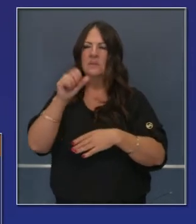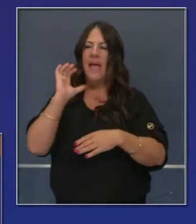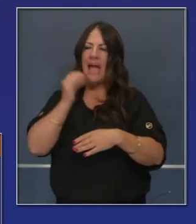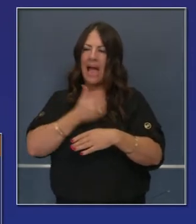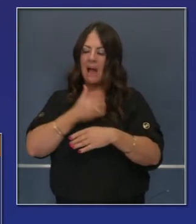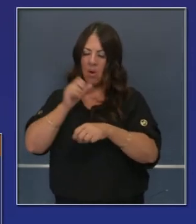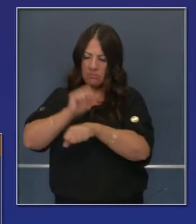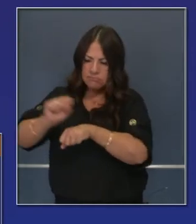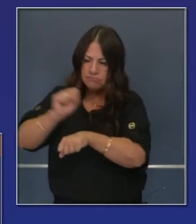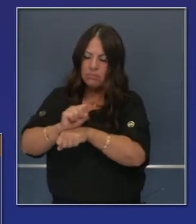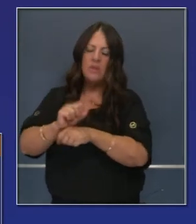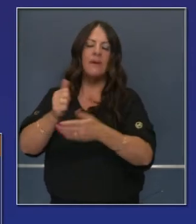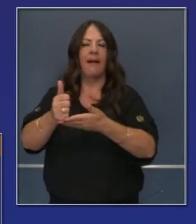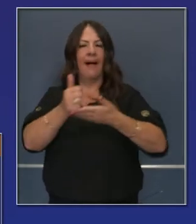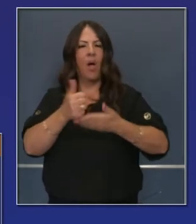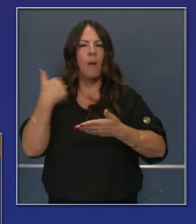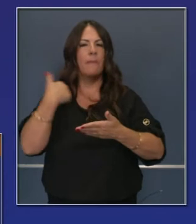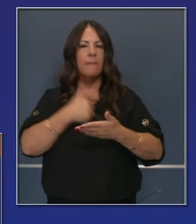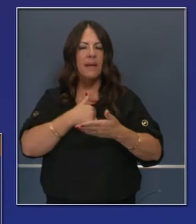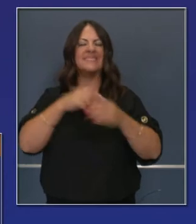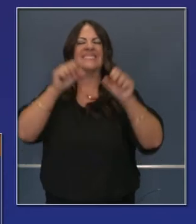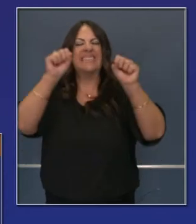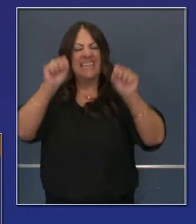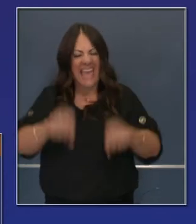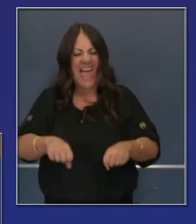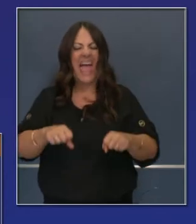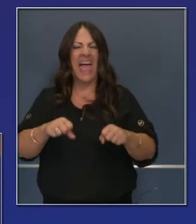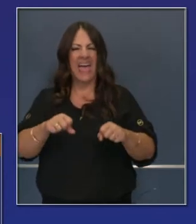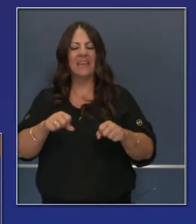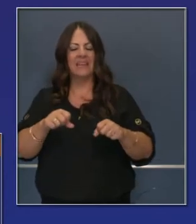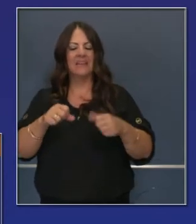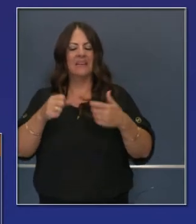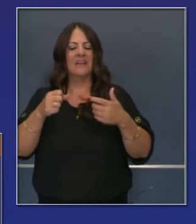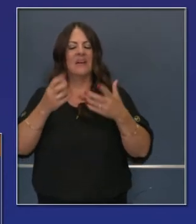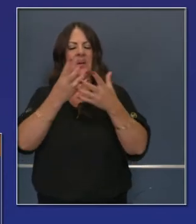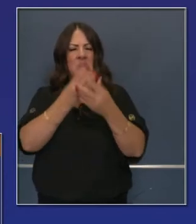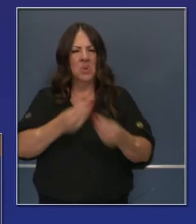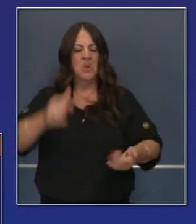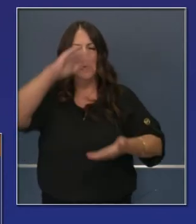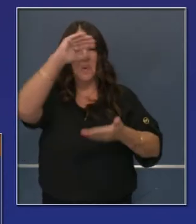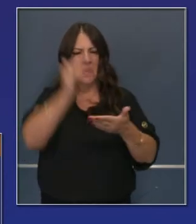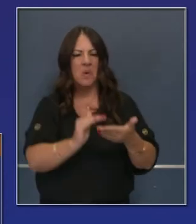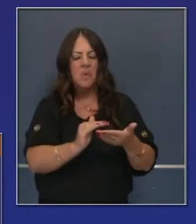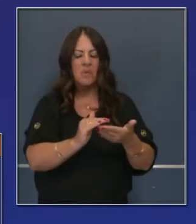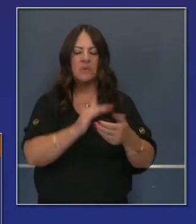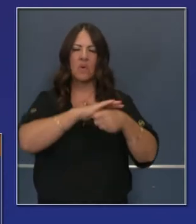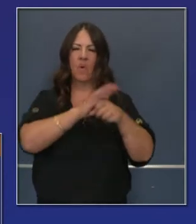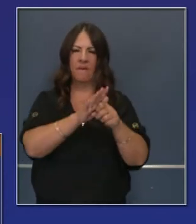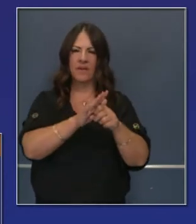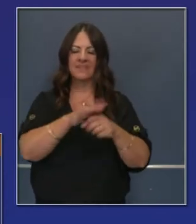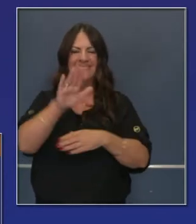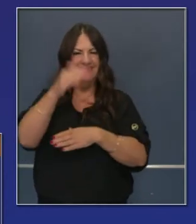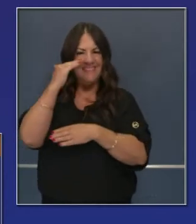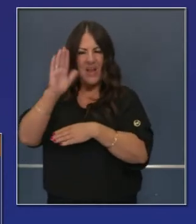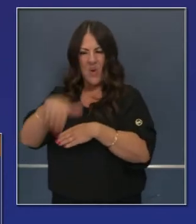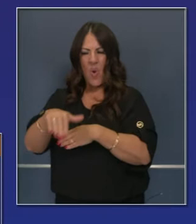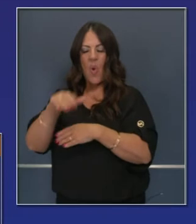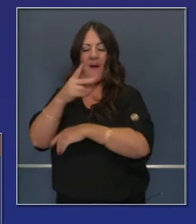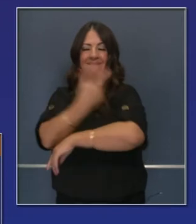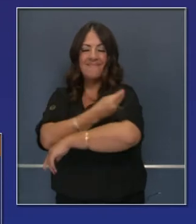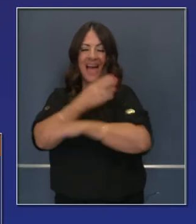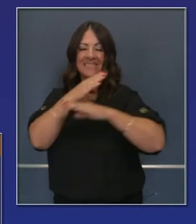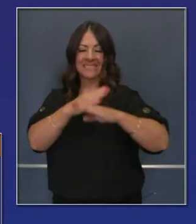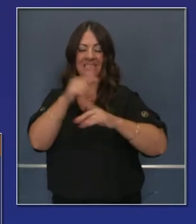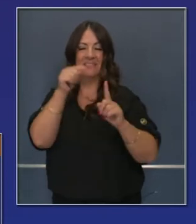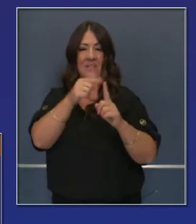para nuestros esfuerzos en cuanto a superar y cerrar este capítulo del COVID-19. De modo que la